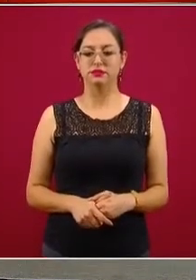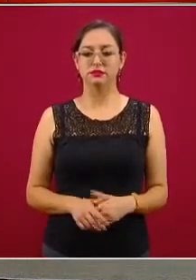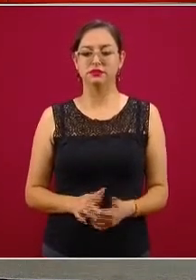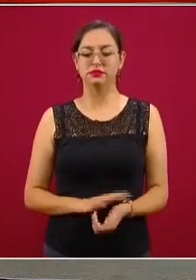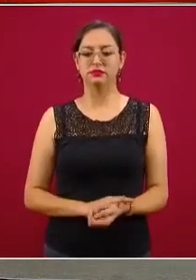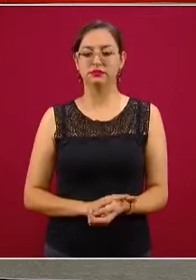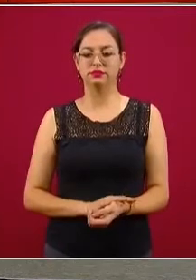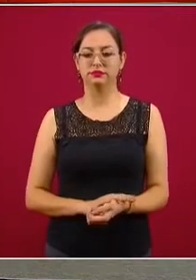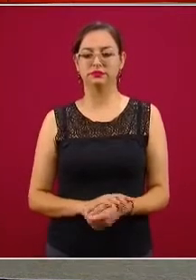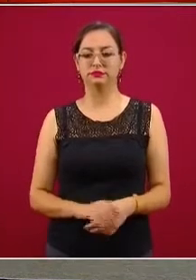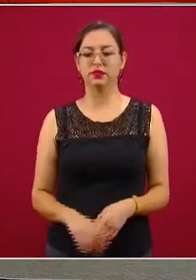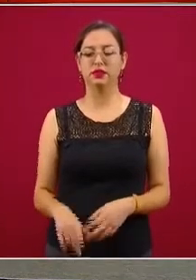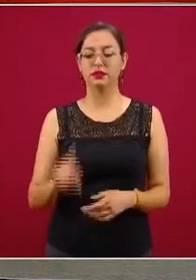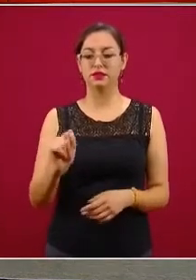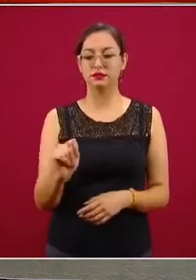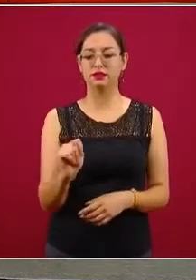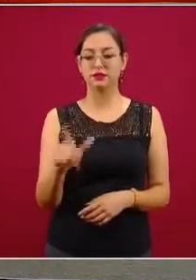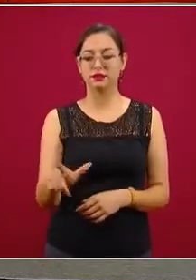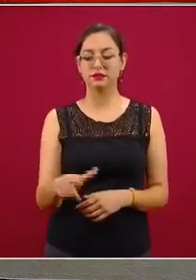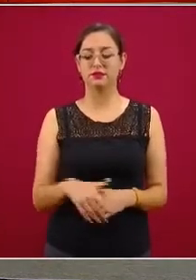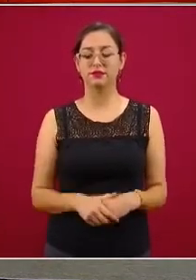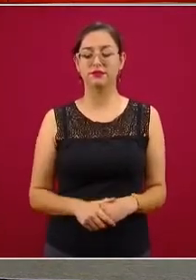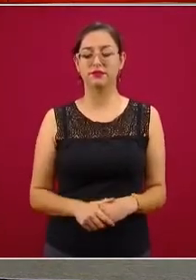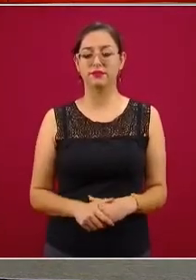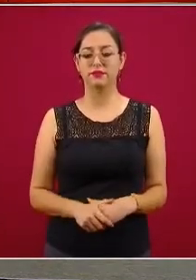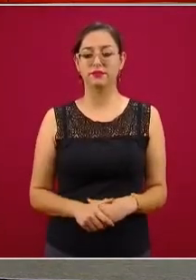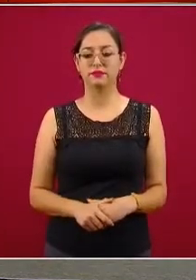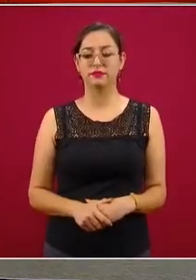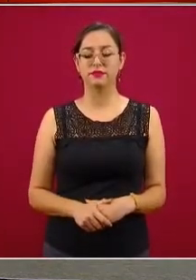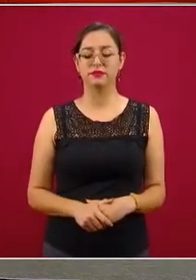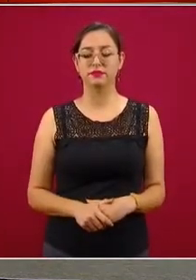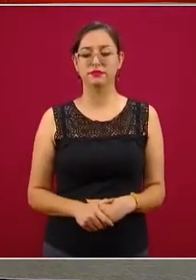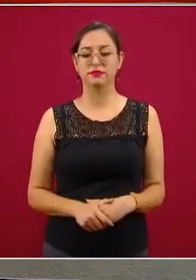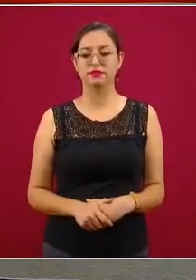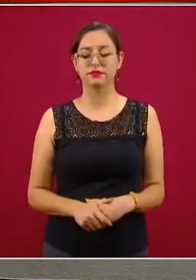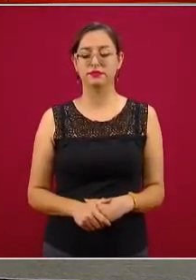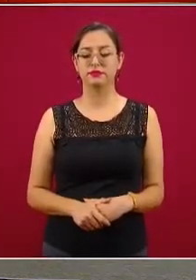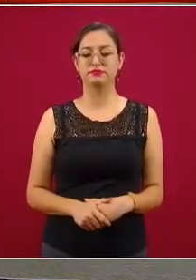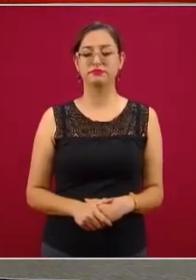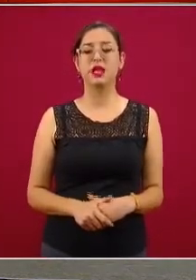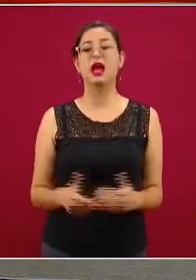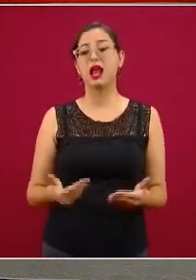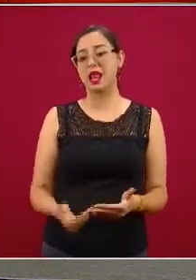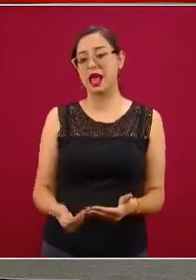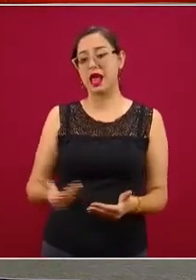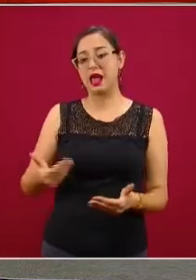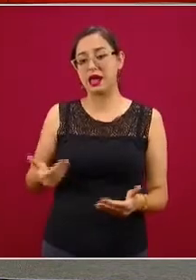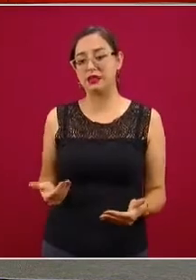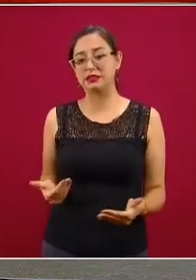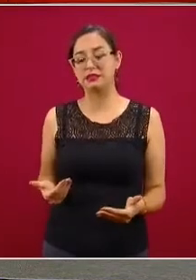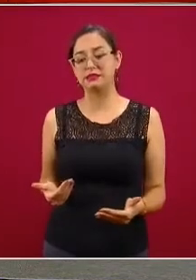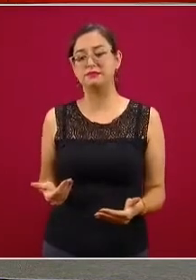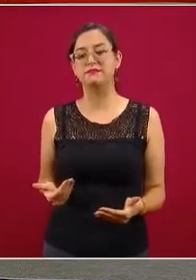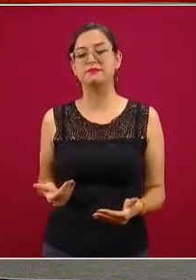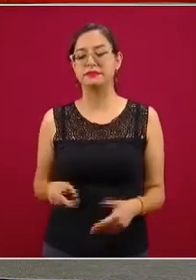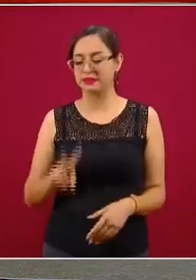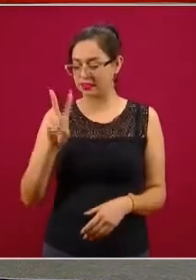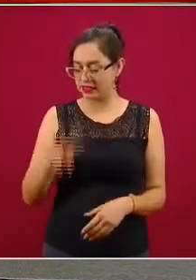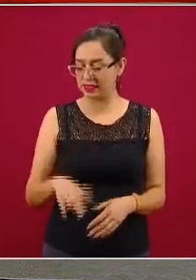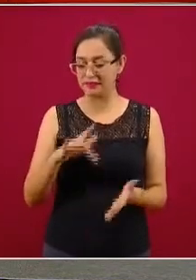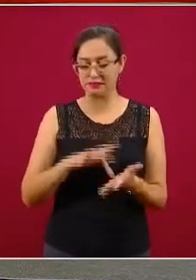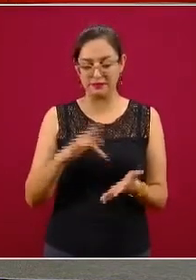Bueno, ¿qué tal? Antes que nada, gracias, doctores, por la invitación.